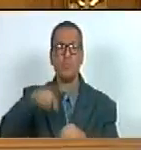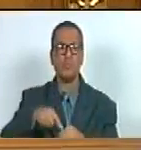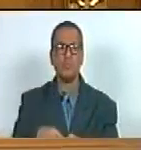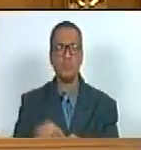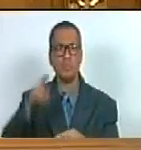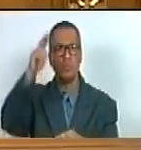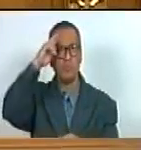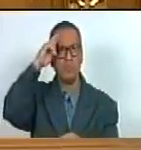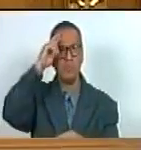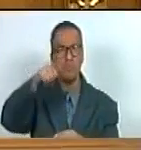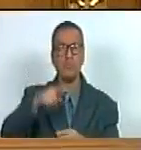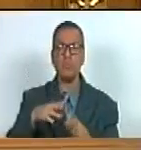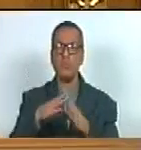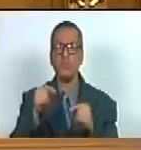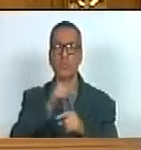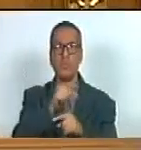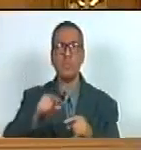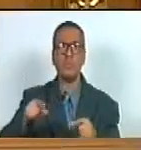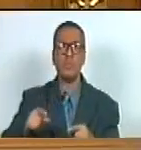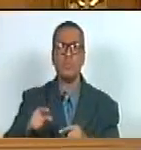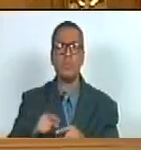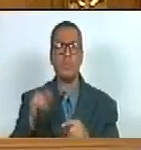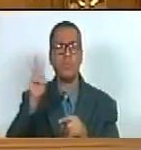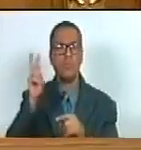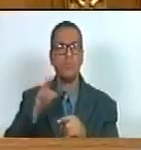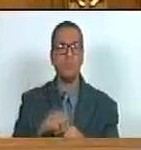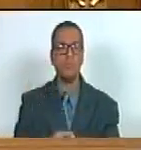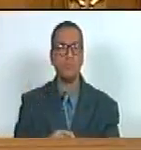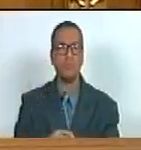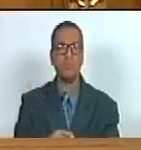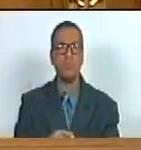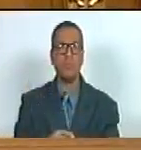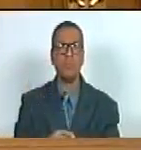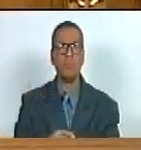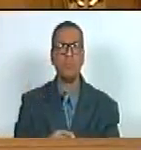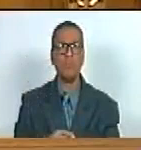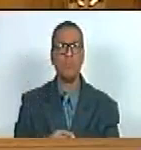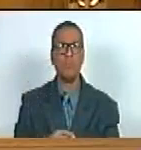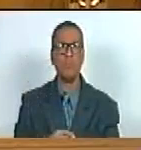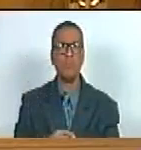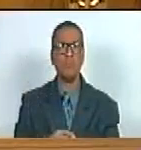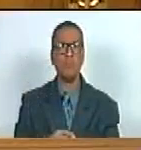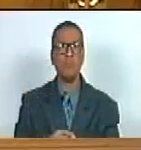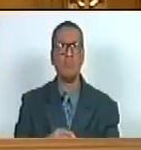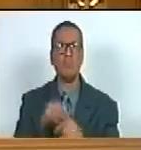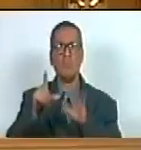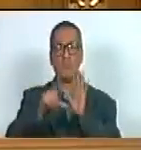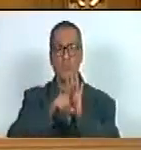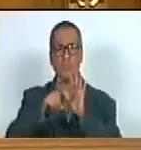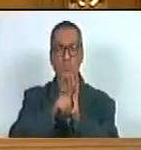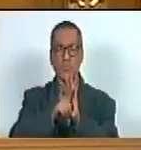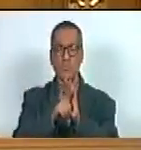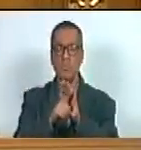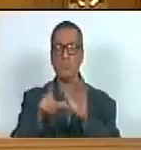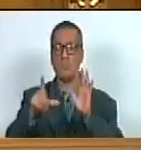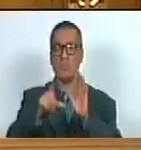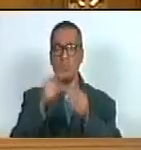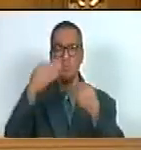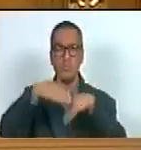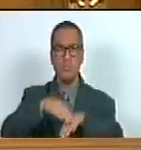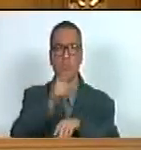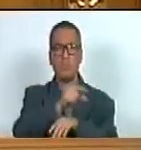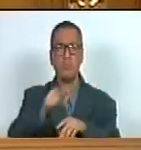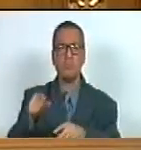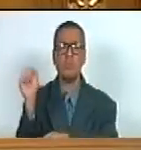el respeto para todas y todos los venezolanos entrando en la ley de atención integral para las personas